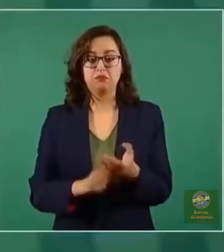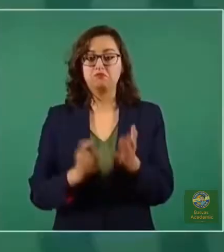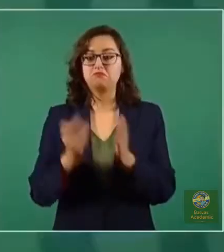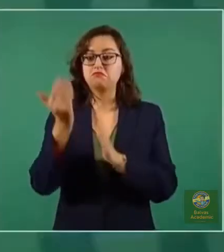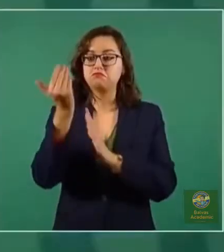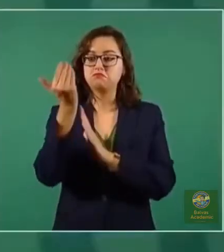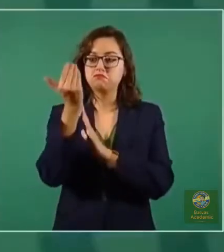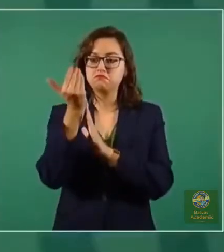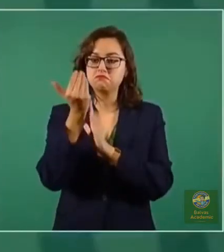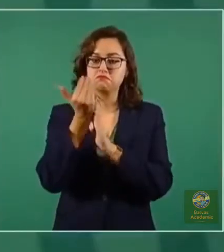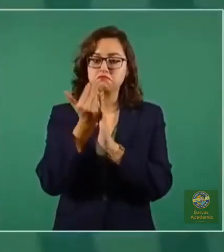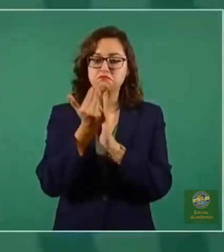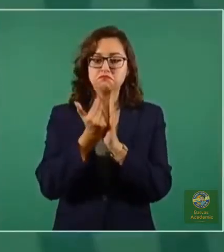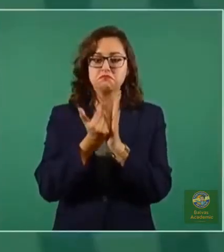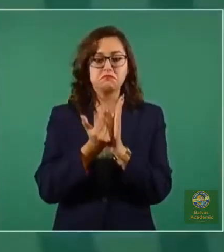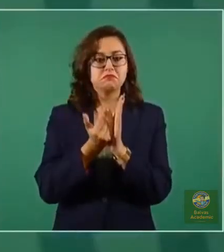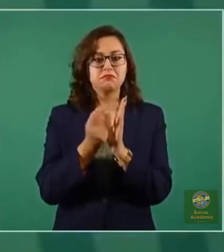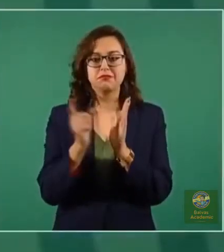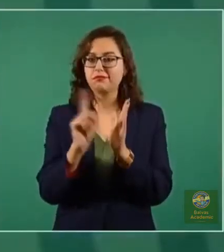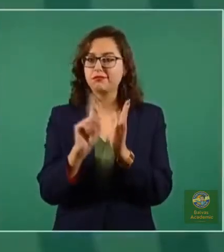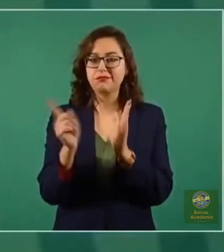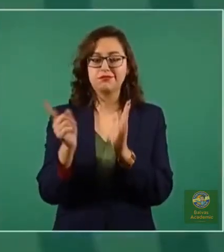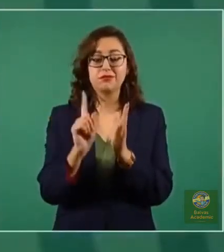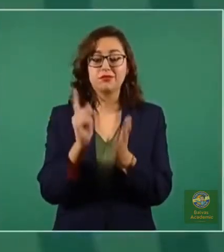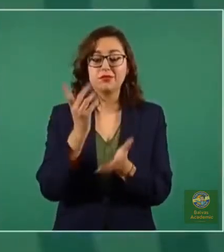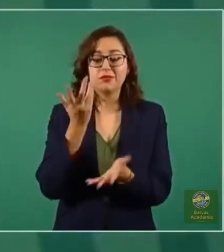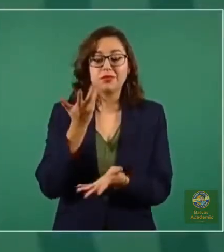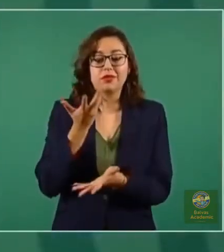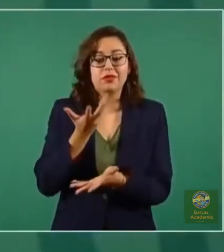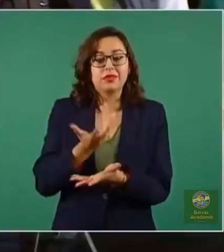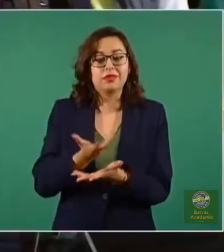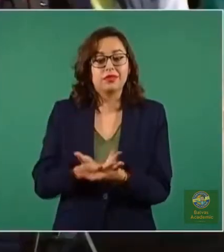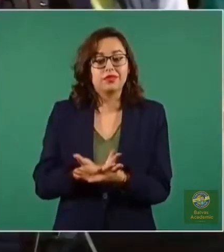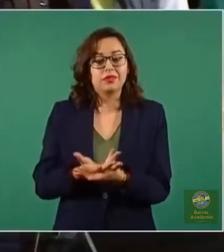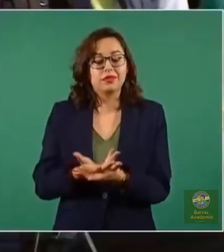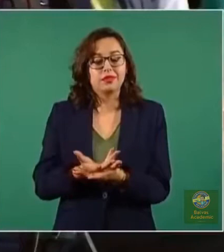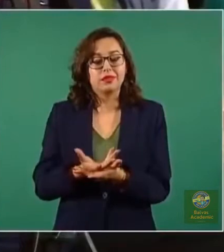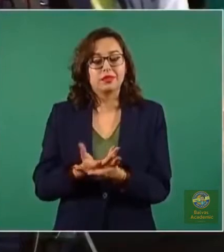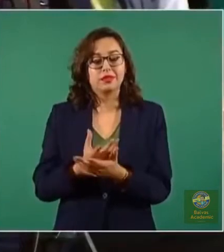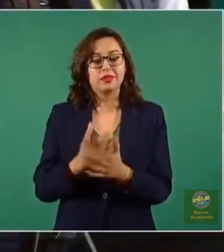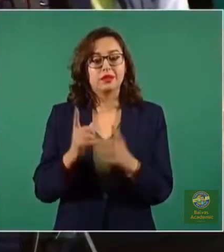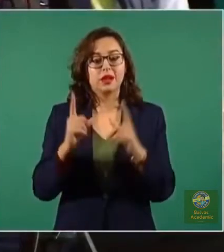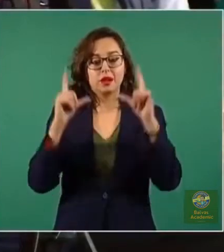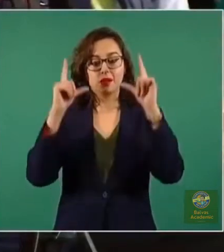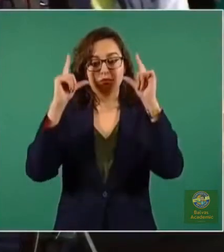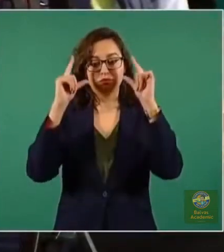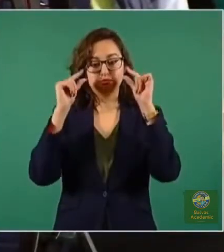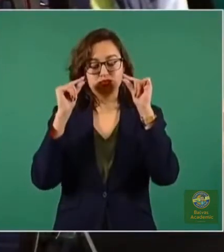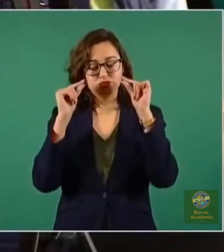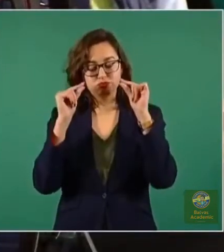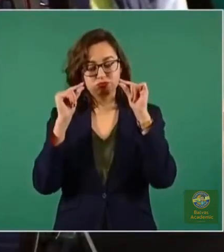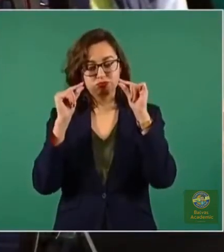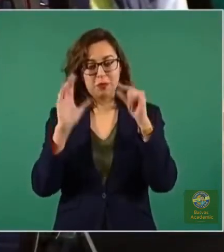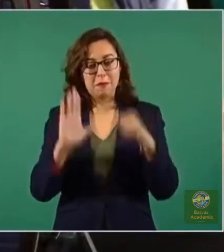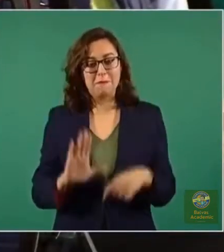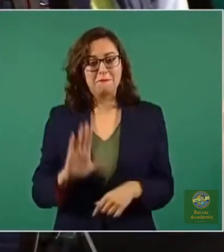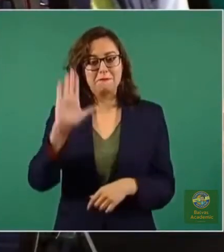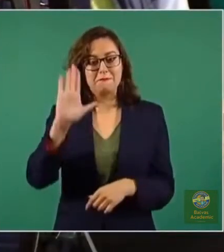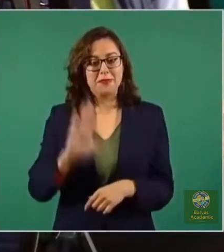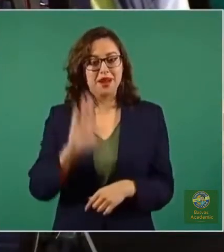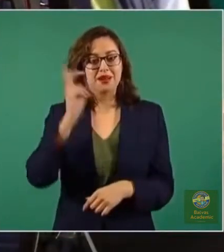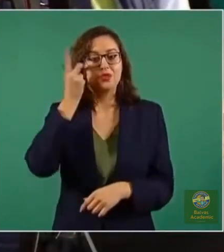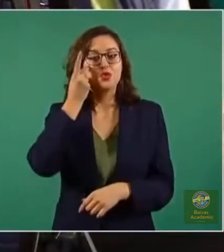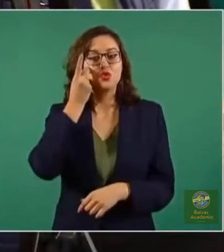estado de relativa reposo, de estabilidad, de quietud, pero guarda una memoria